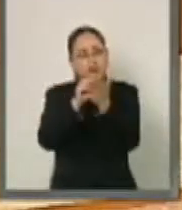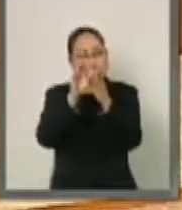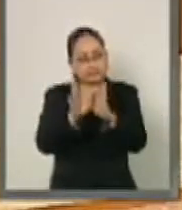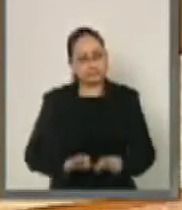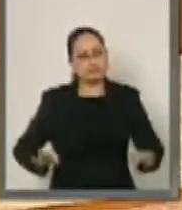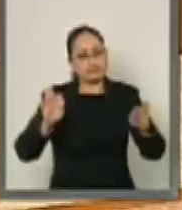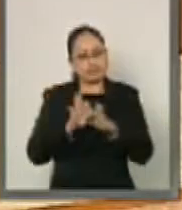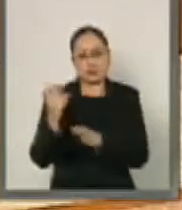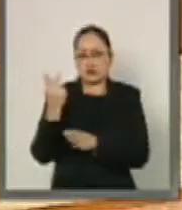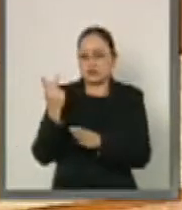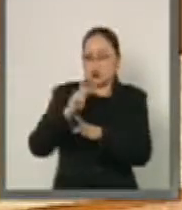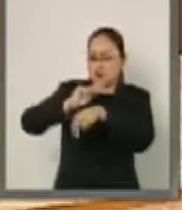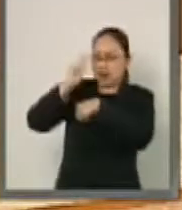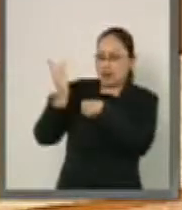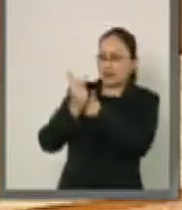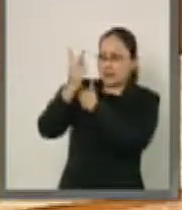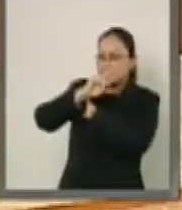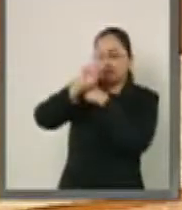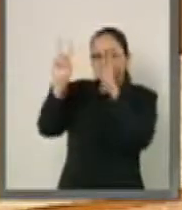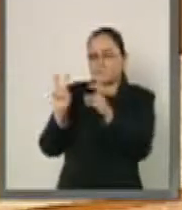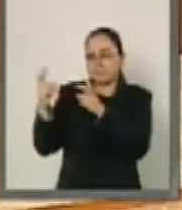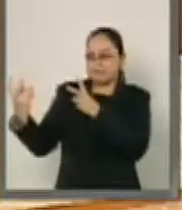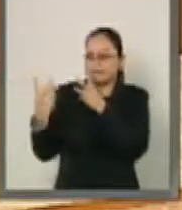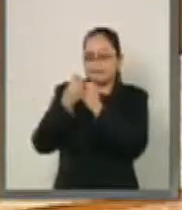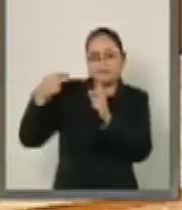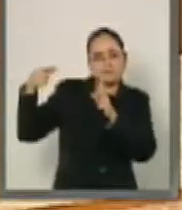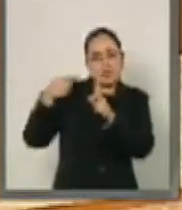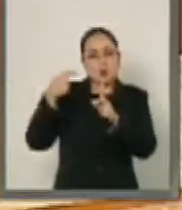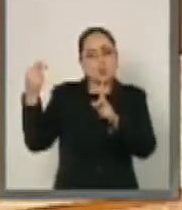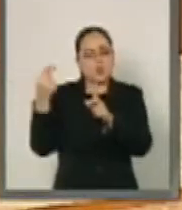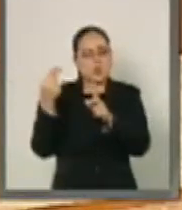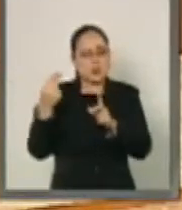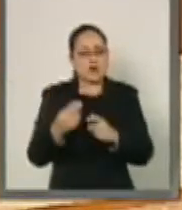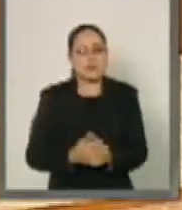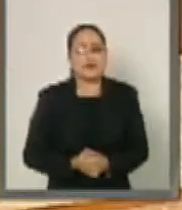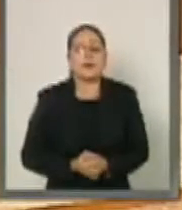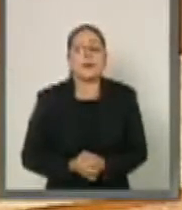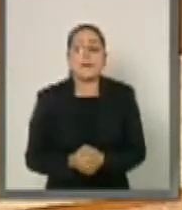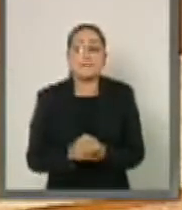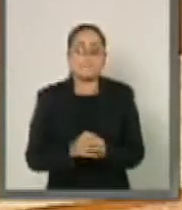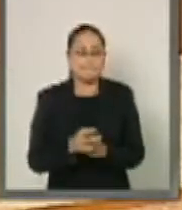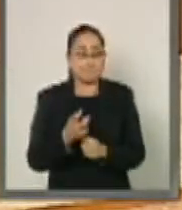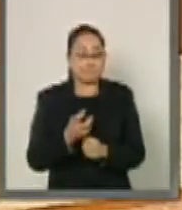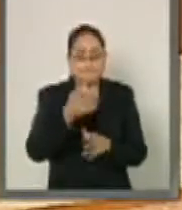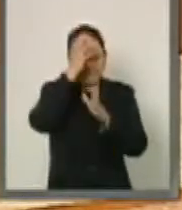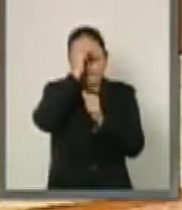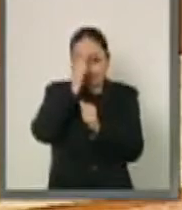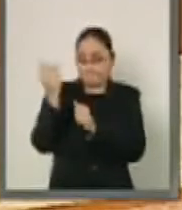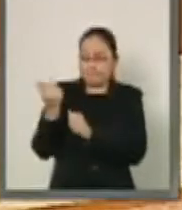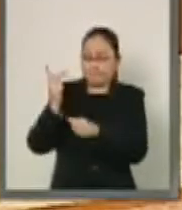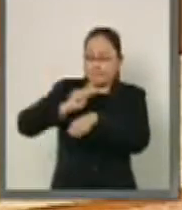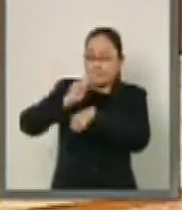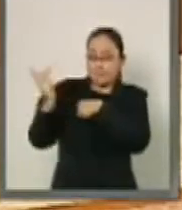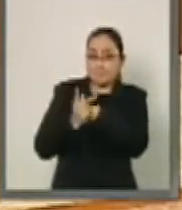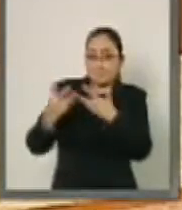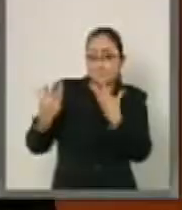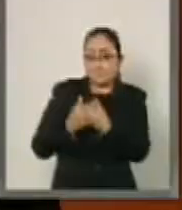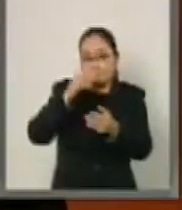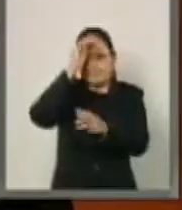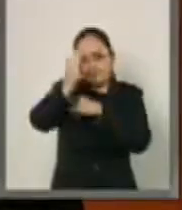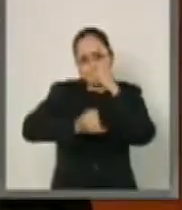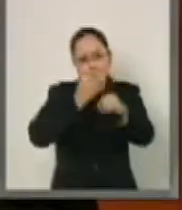multilateral de manera prioritaria. Con la aprobación de este tratado internacional,